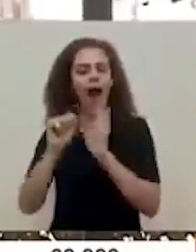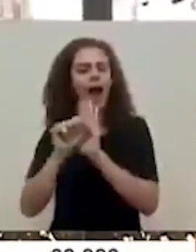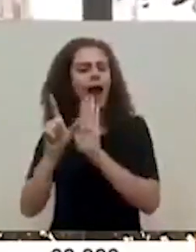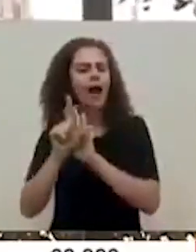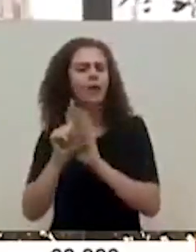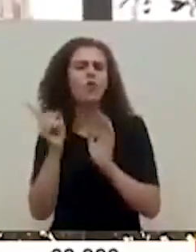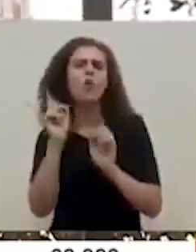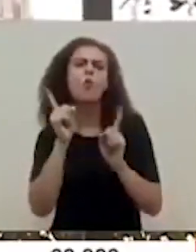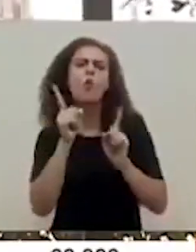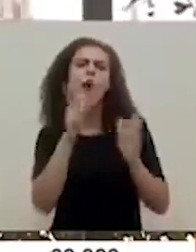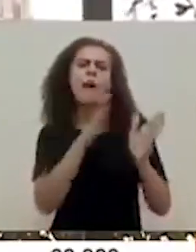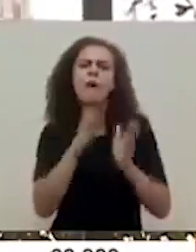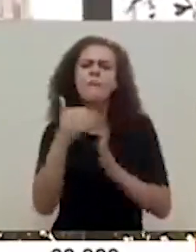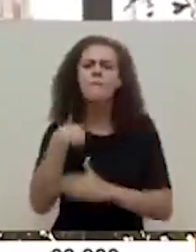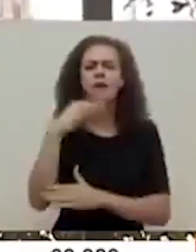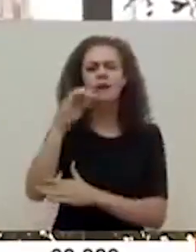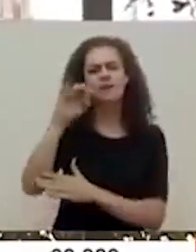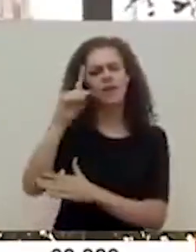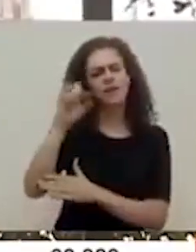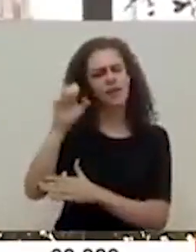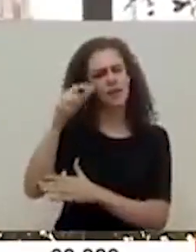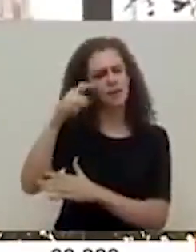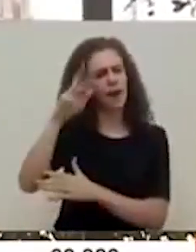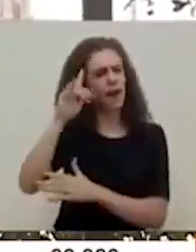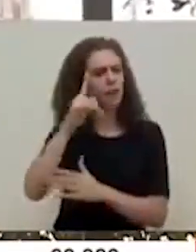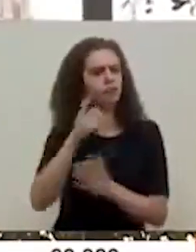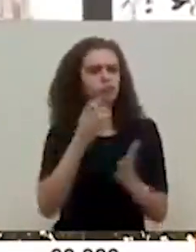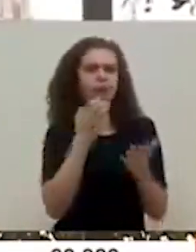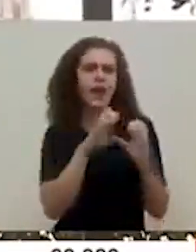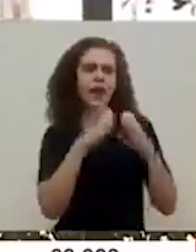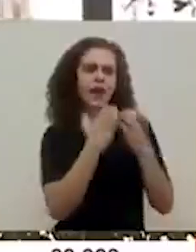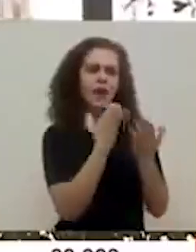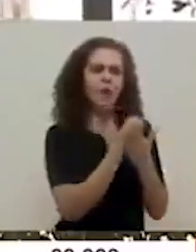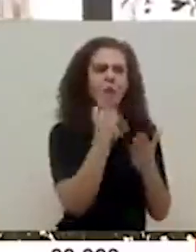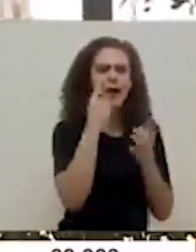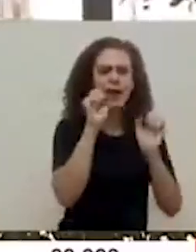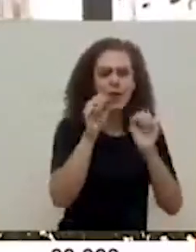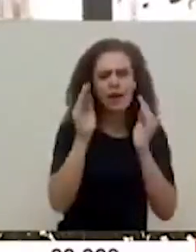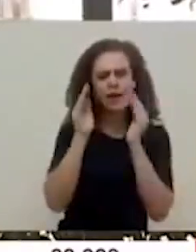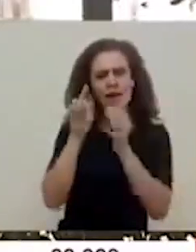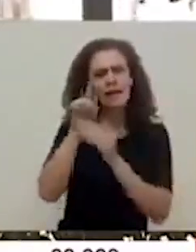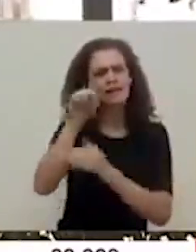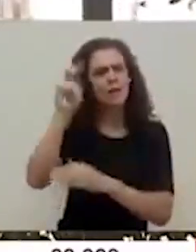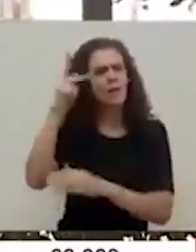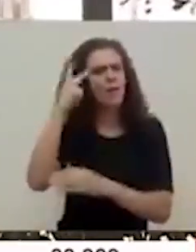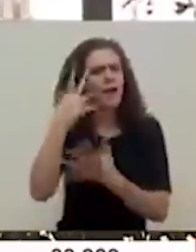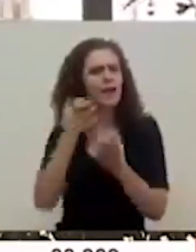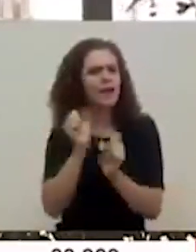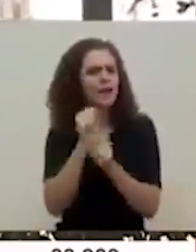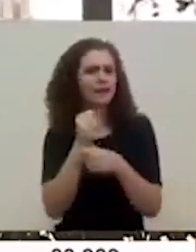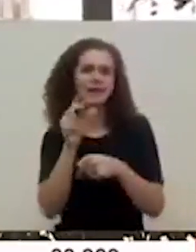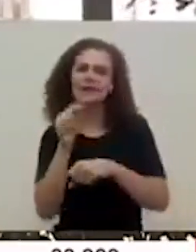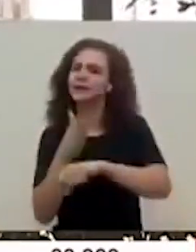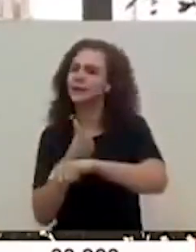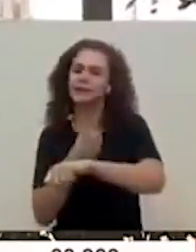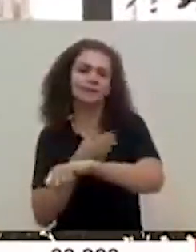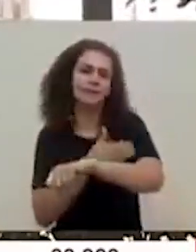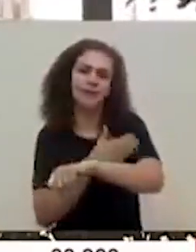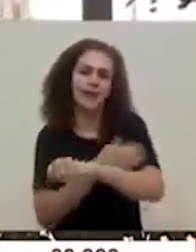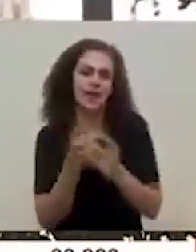saber qué planes tienen ustedes como equipo económico para poder atender esta política que ustedes querían hacer y que no está avanzando tan